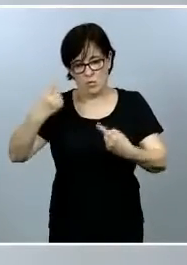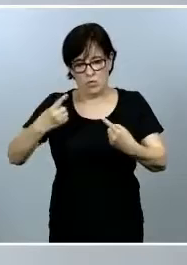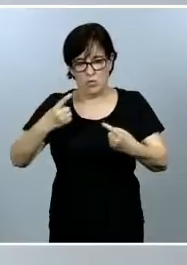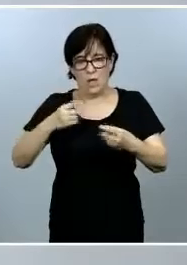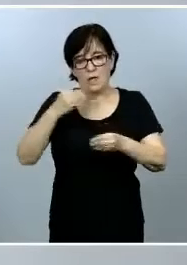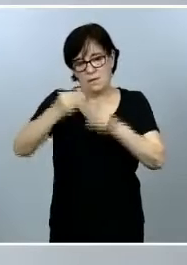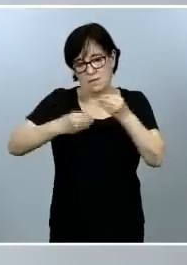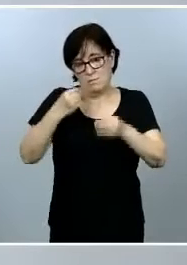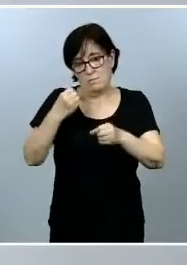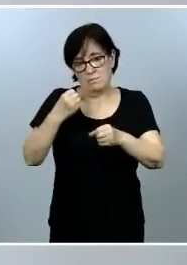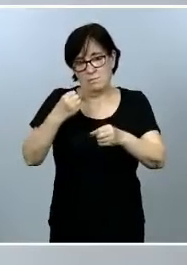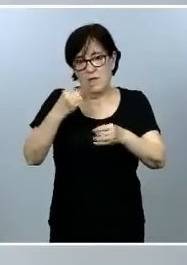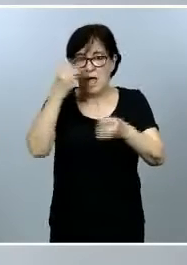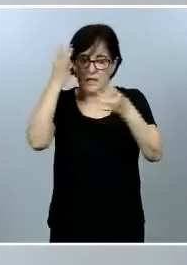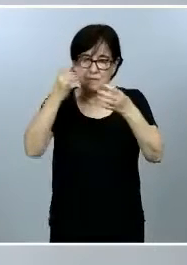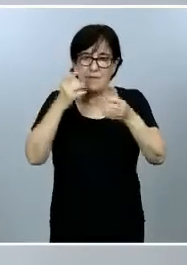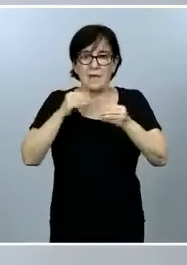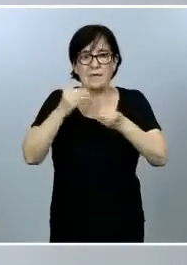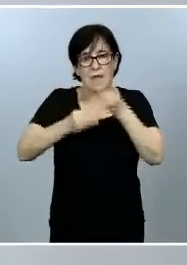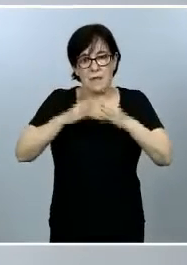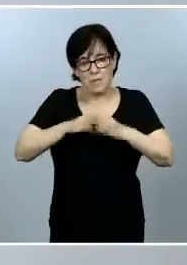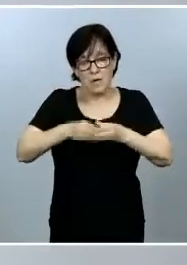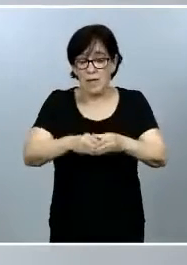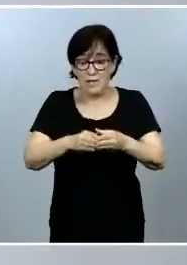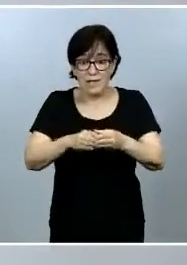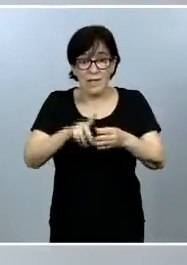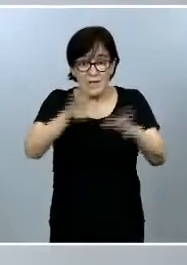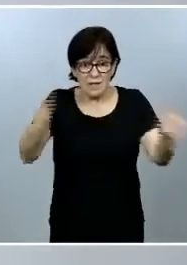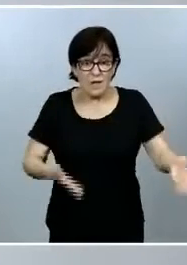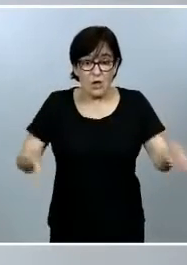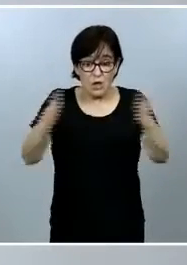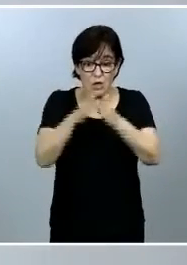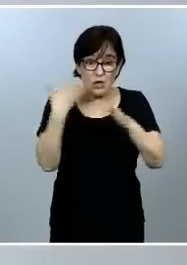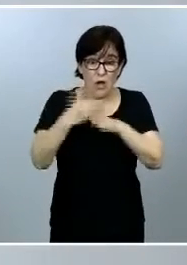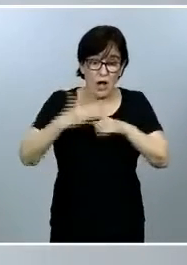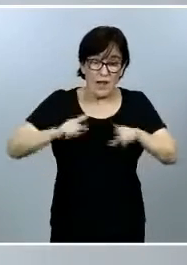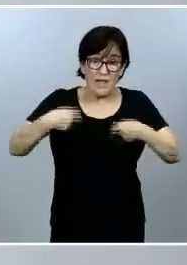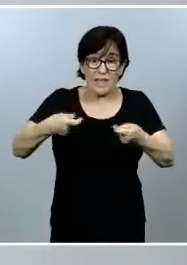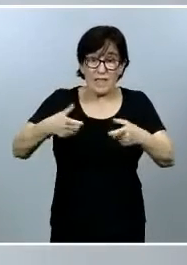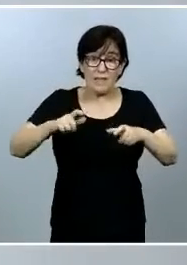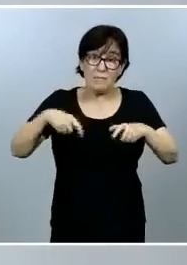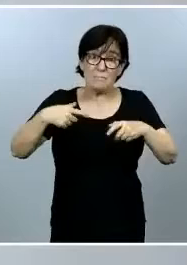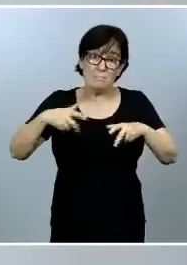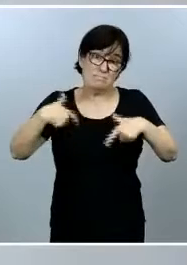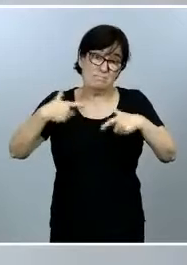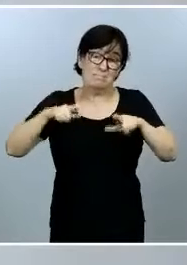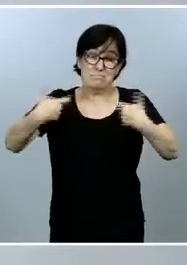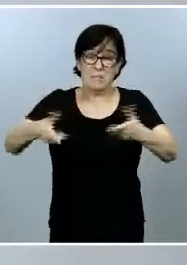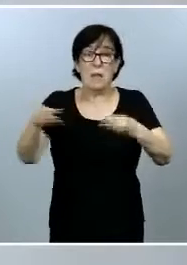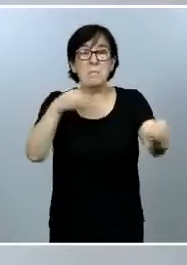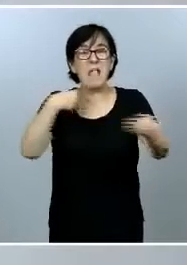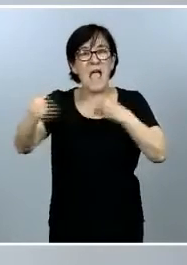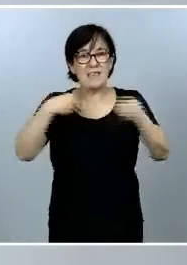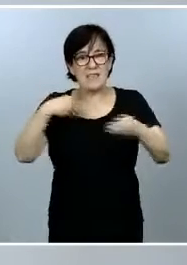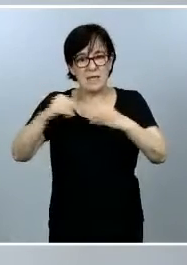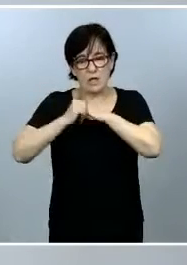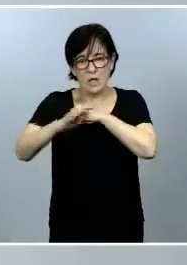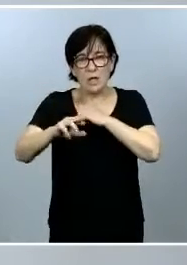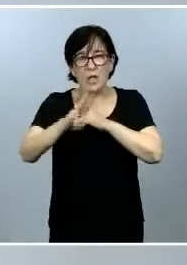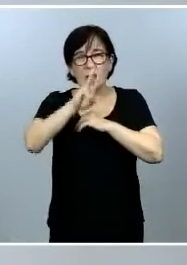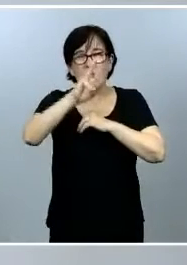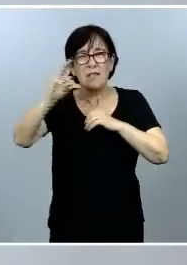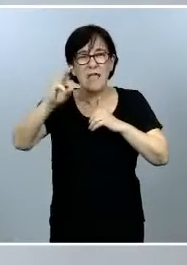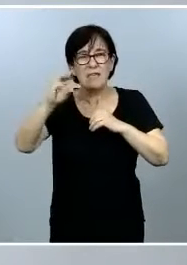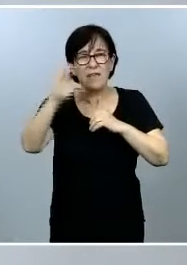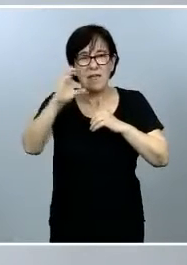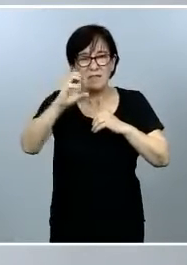desarrollamos. El equivalente de todo este volumen de residuos plásticos marinos daría para que cada 30 centímetros de la